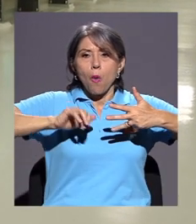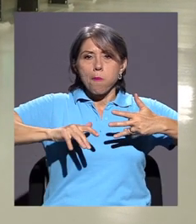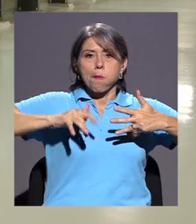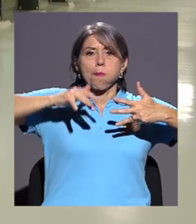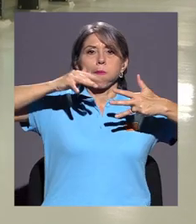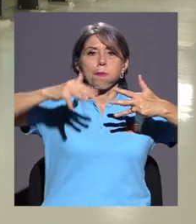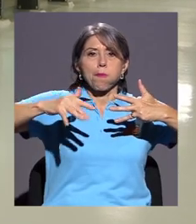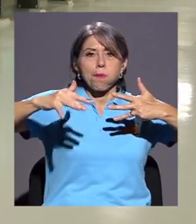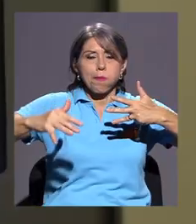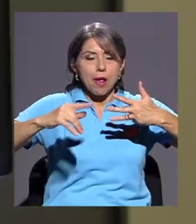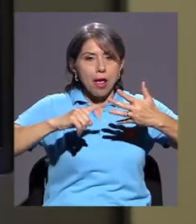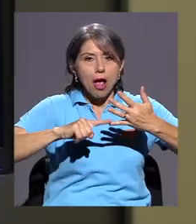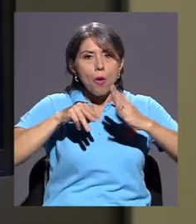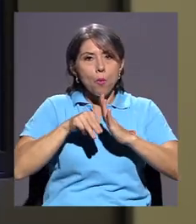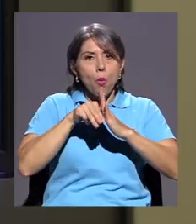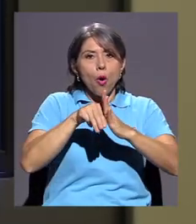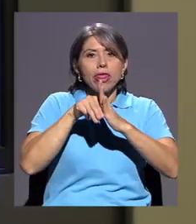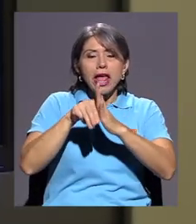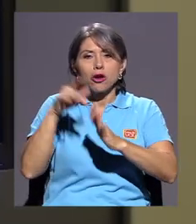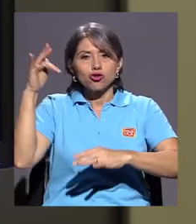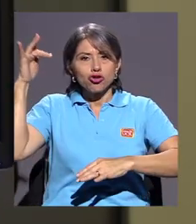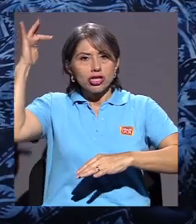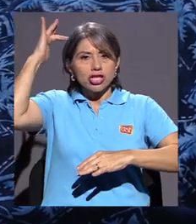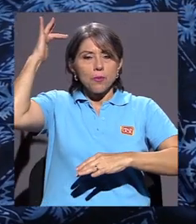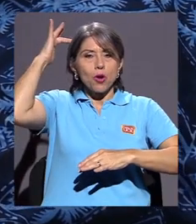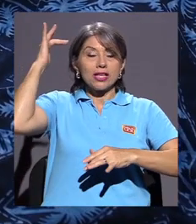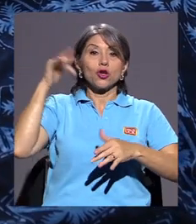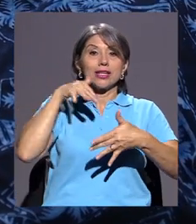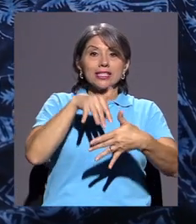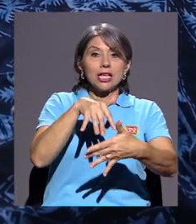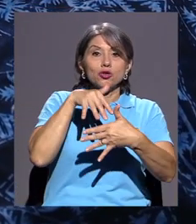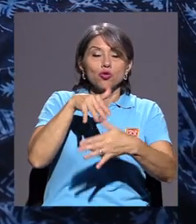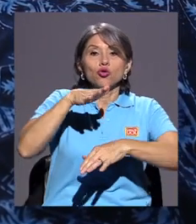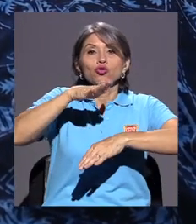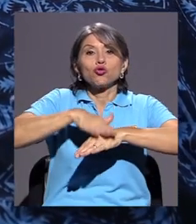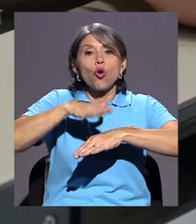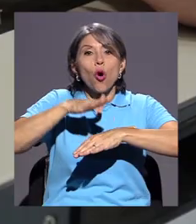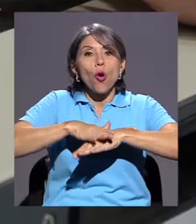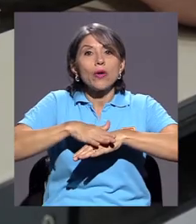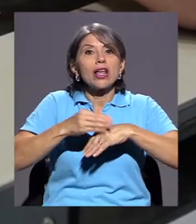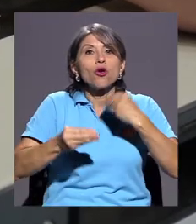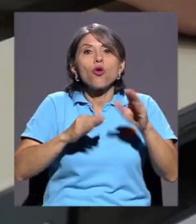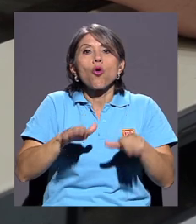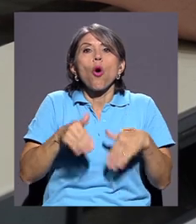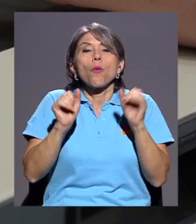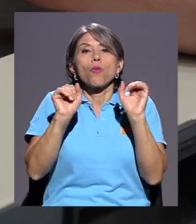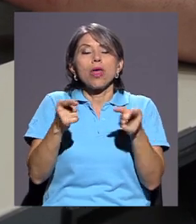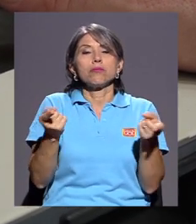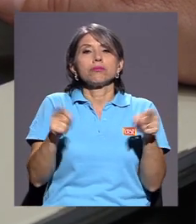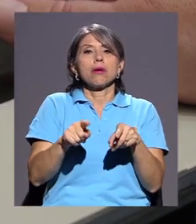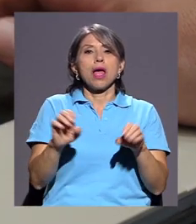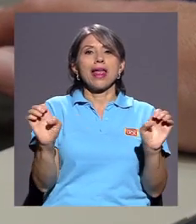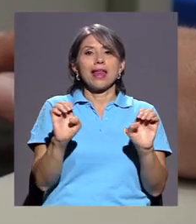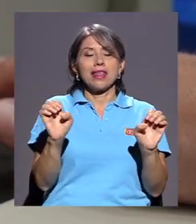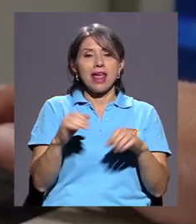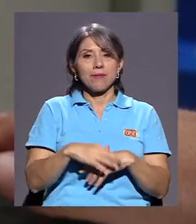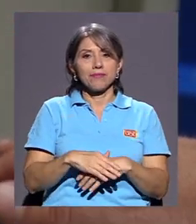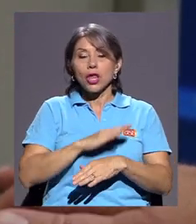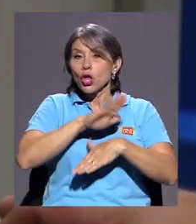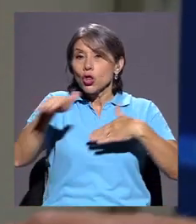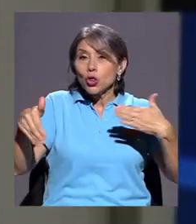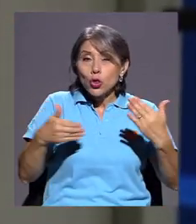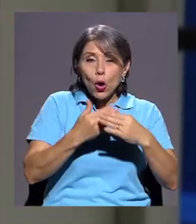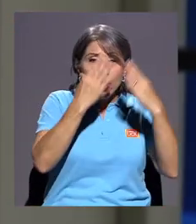inundación, se realizan modelos, simulaciones y estudios sobre generación de energía. Y toda esta